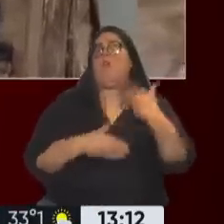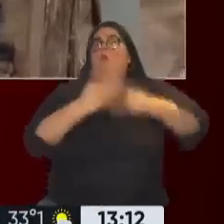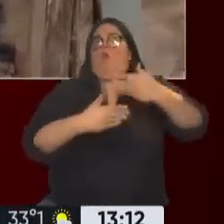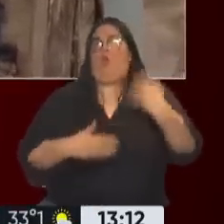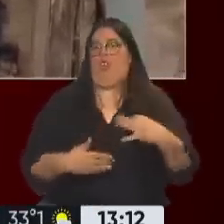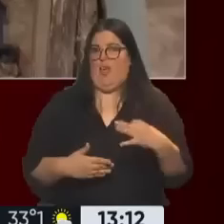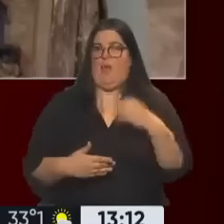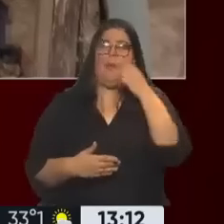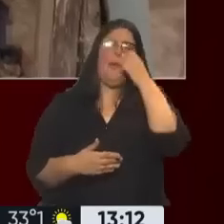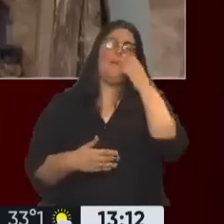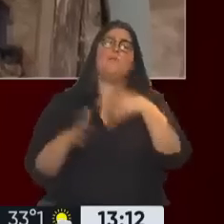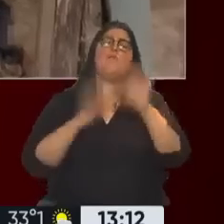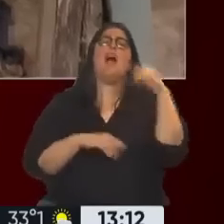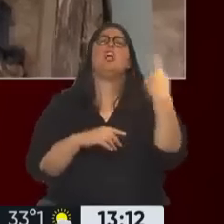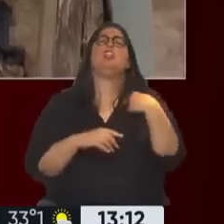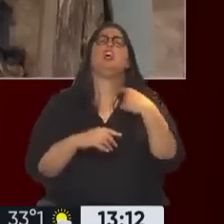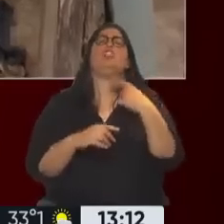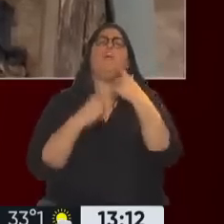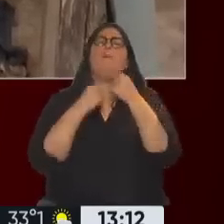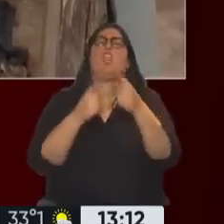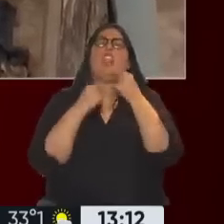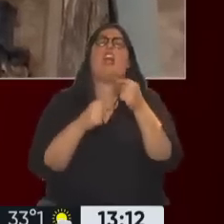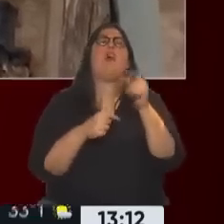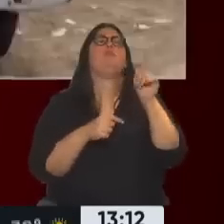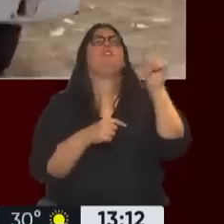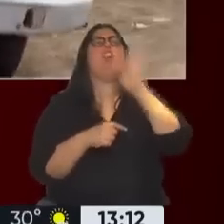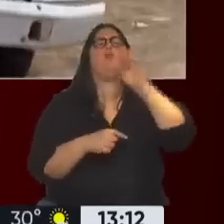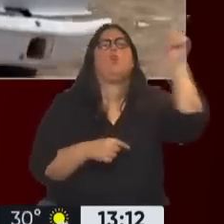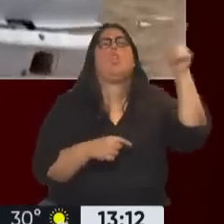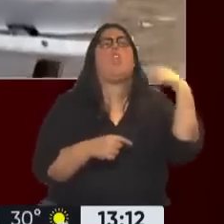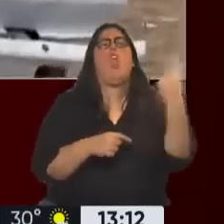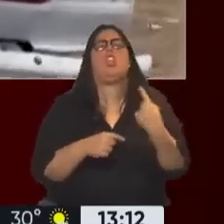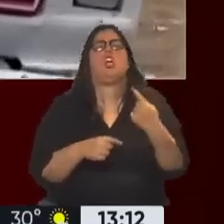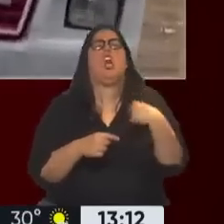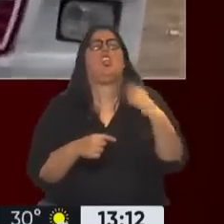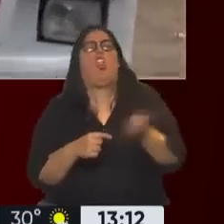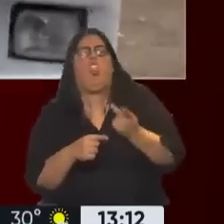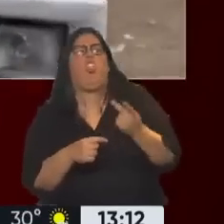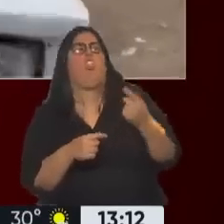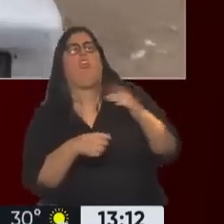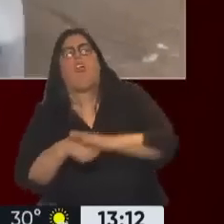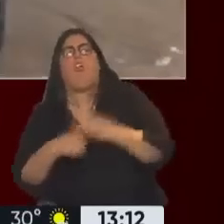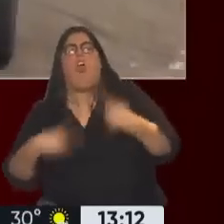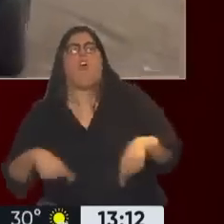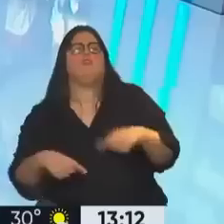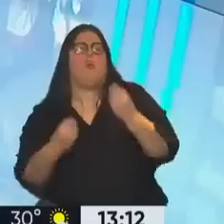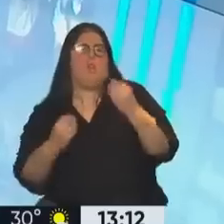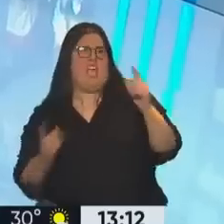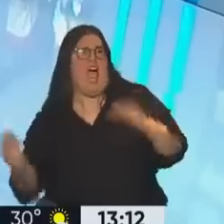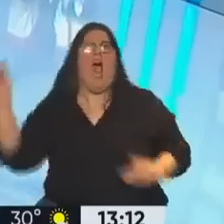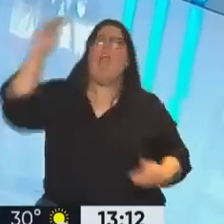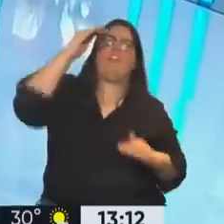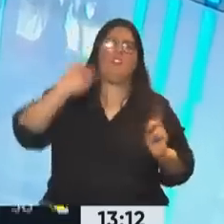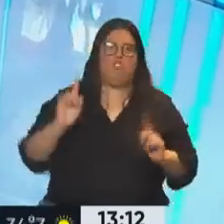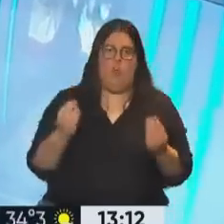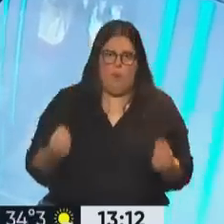siempre vivimos quejándonos de que somos el patio trasero de los malvados gringos. La primera pregunta que tenemos que hacernos es ¿por qué somos nosotros el patio trasero y no ellos? ¿Qué hicieron